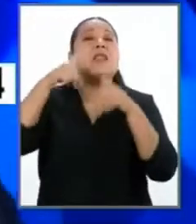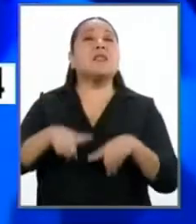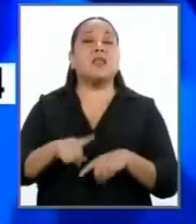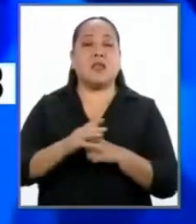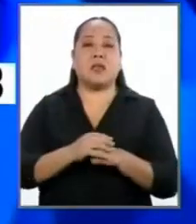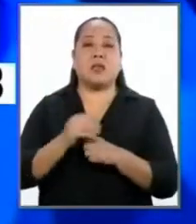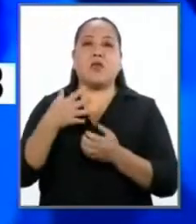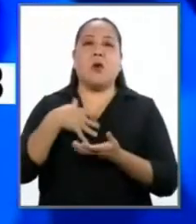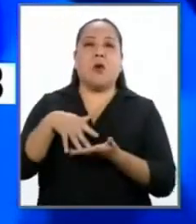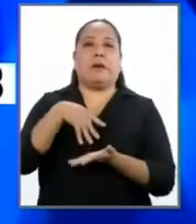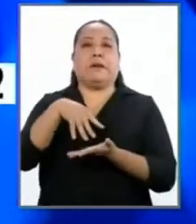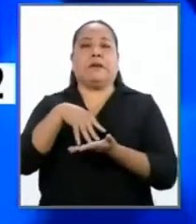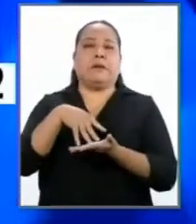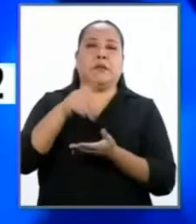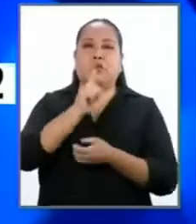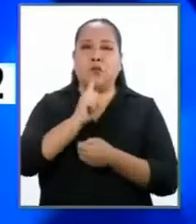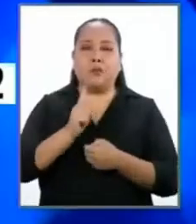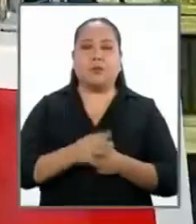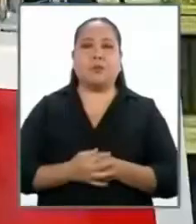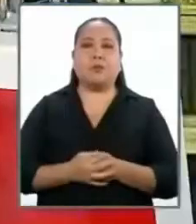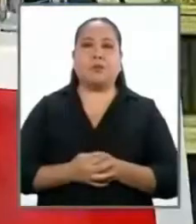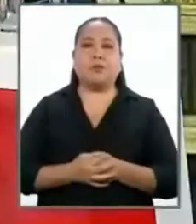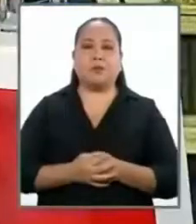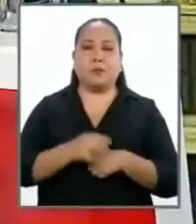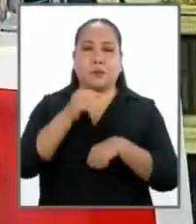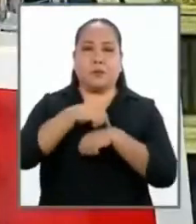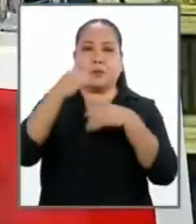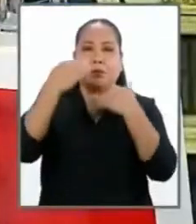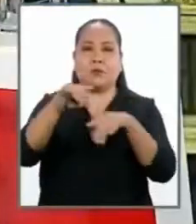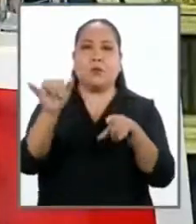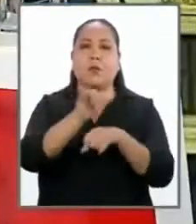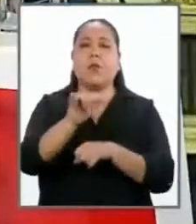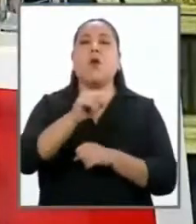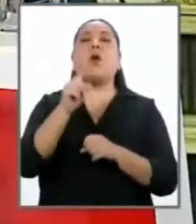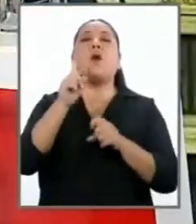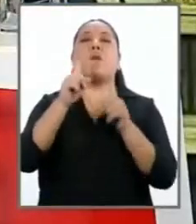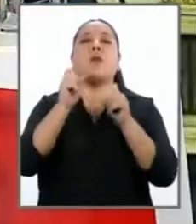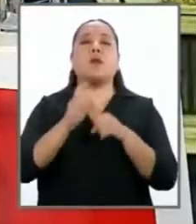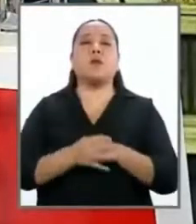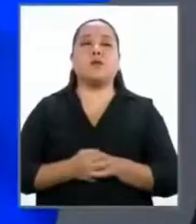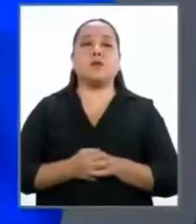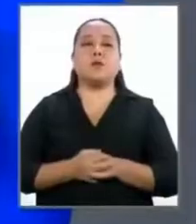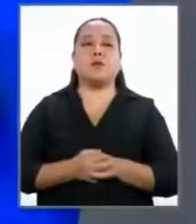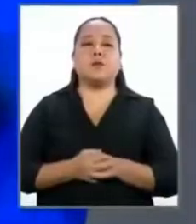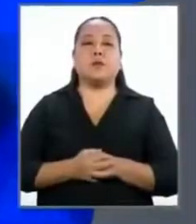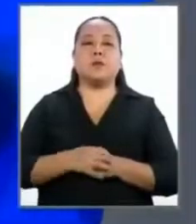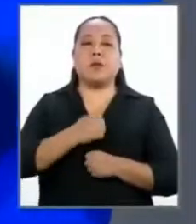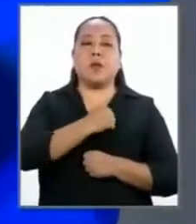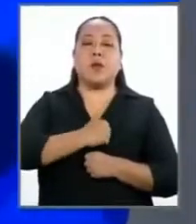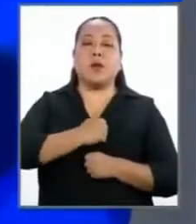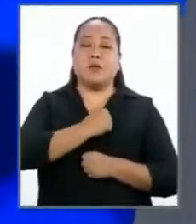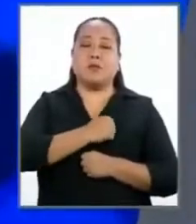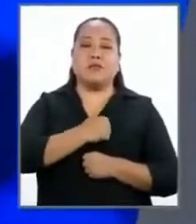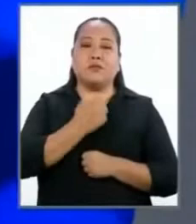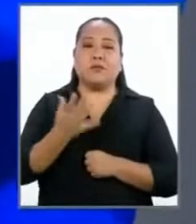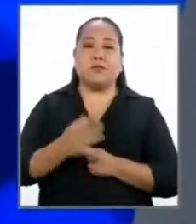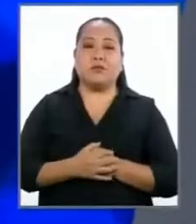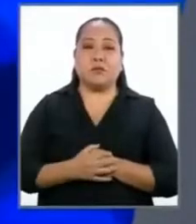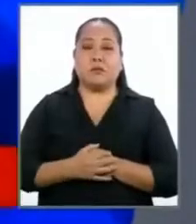sin que te tiemblen las piernas. Tiempo cumplido, muchas gracias. La misma pregunta. Sí, perdón, lamento las alegaciones